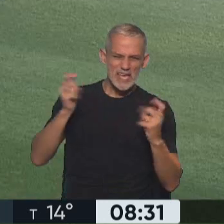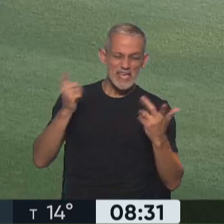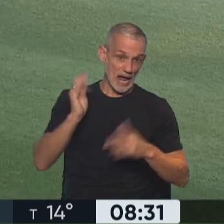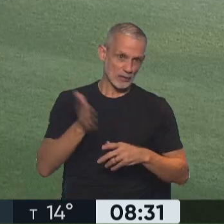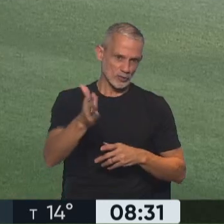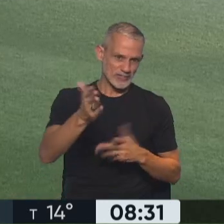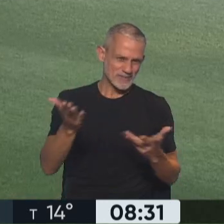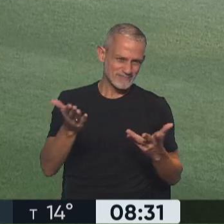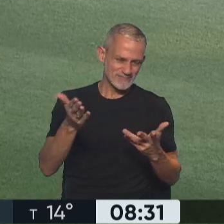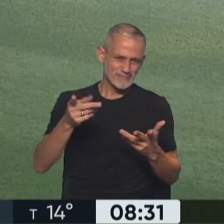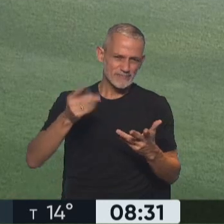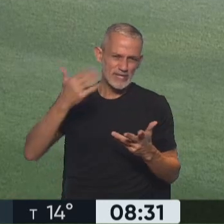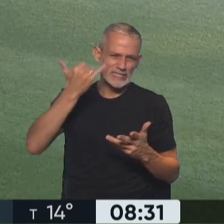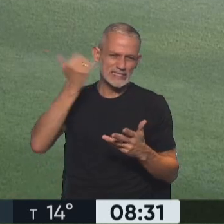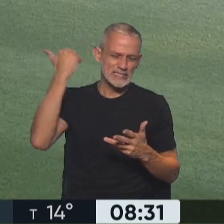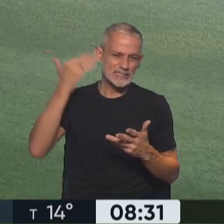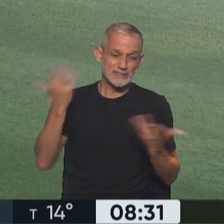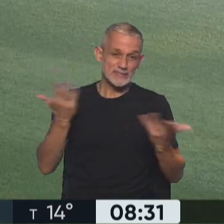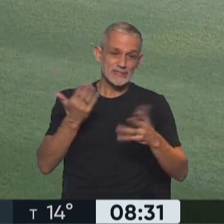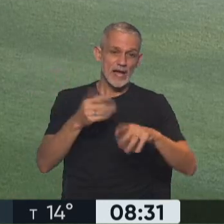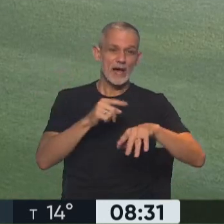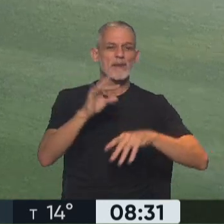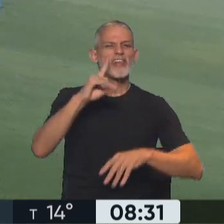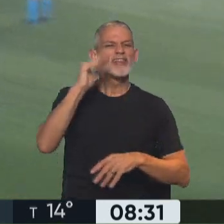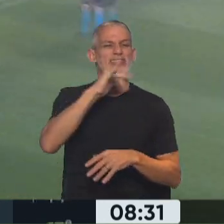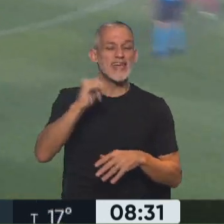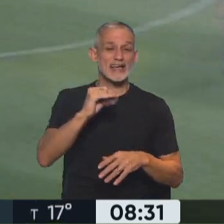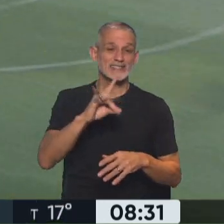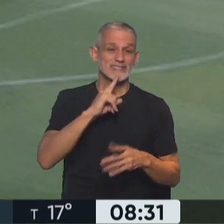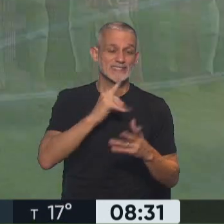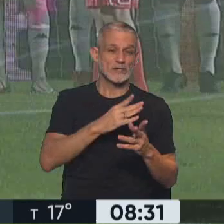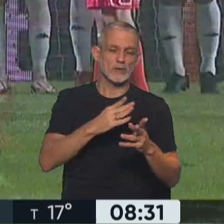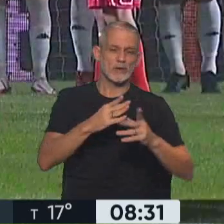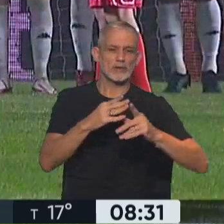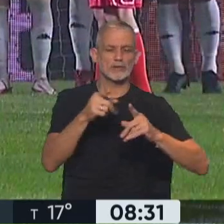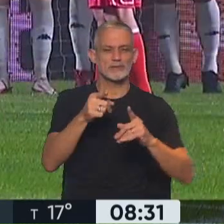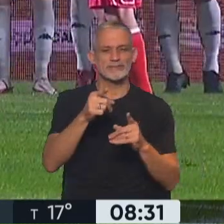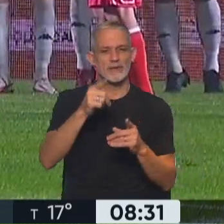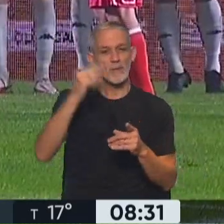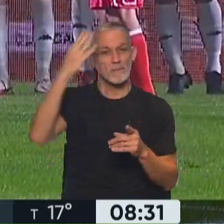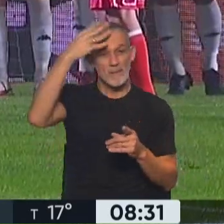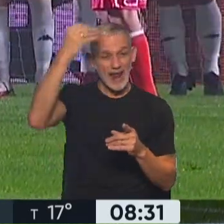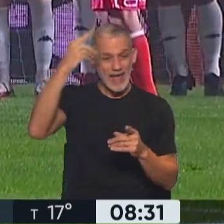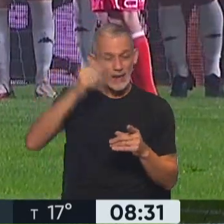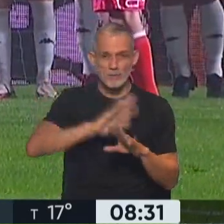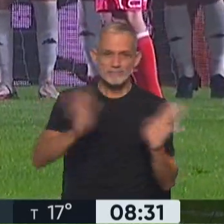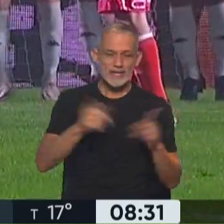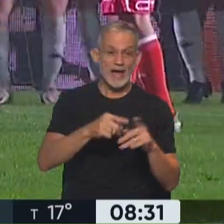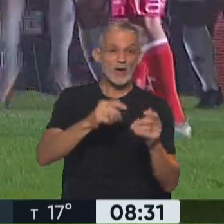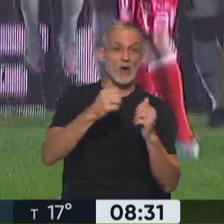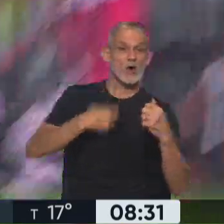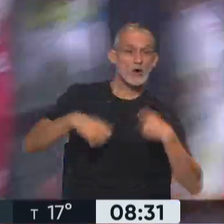Aldocibi, que dejó hace horas nada más, días, Martín Palermo. La posibilidad es que el Kiri González, que dejó Rosario Central,